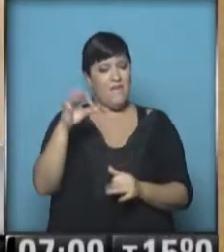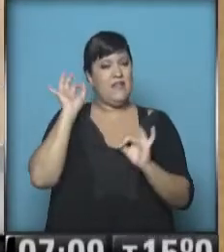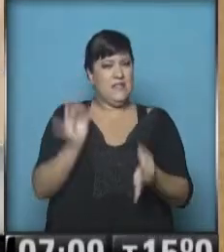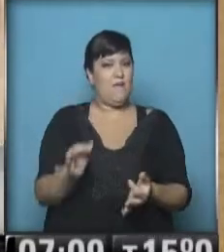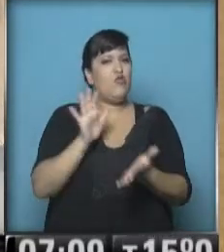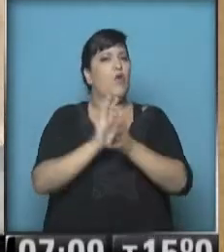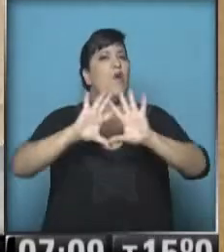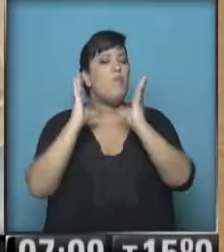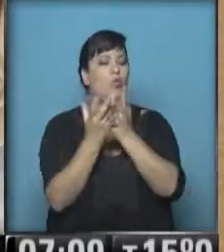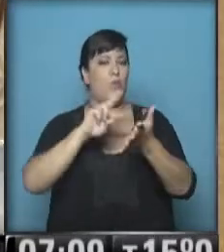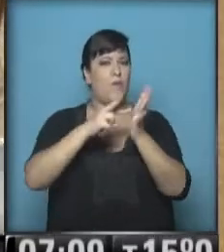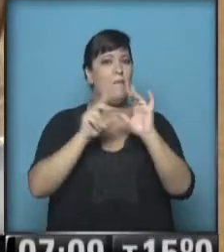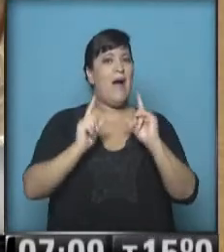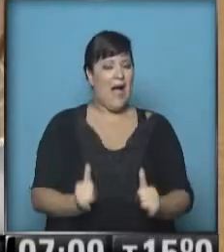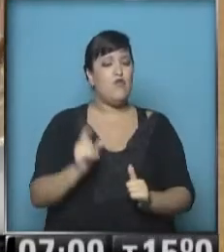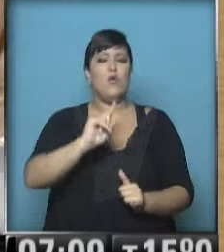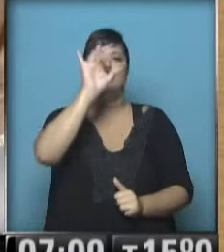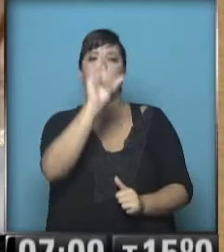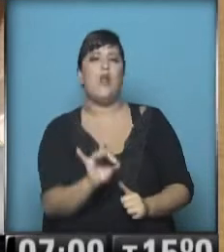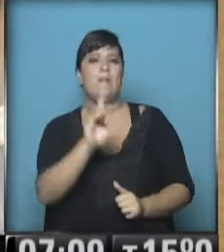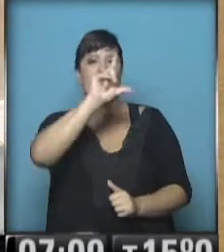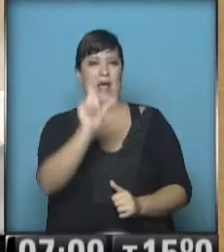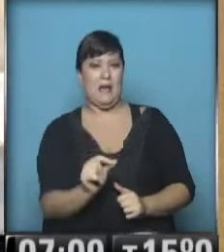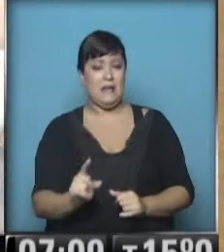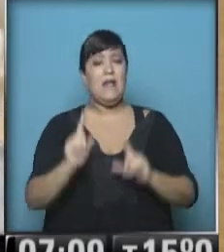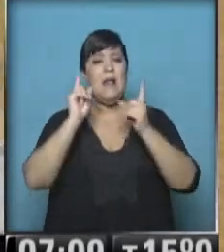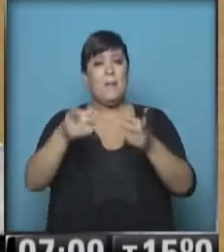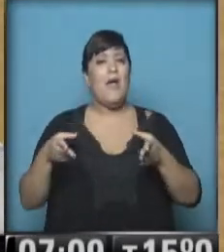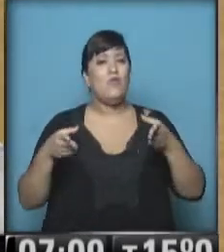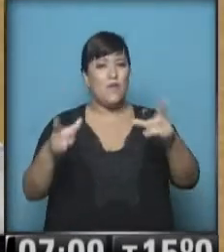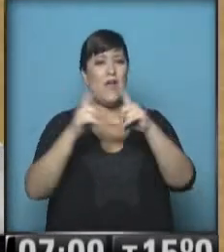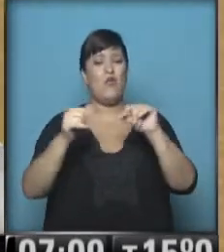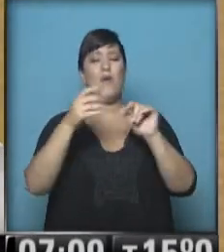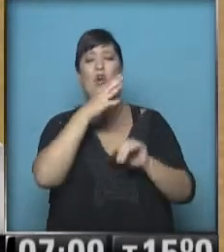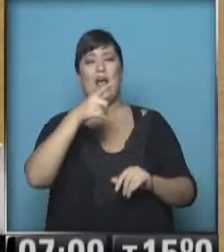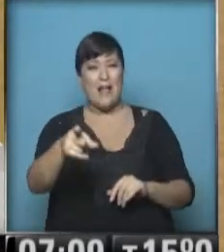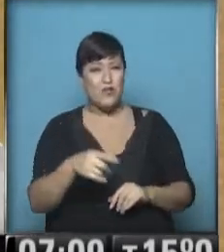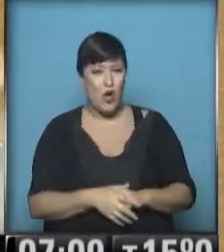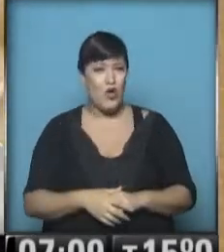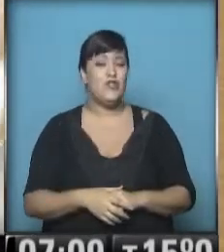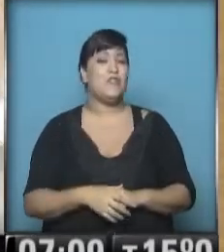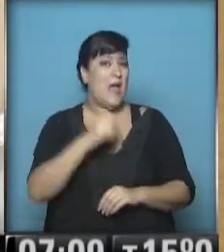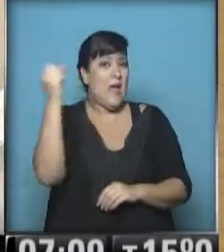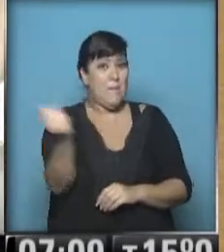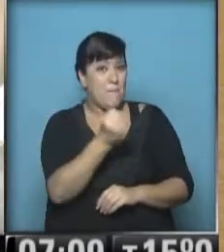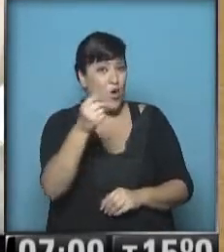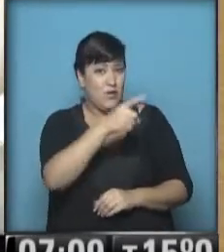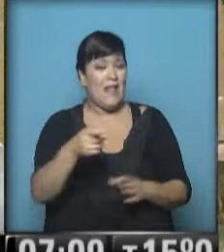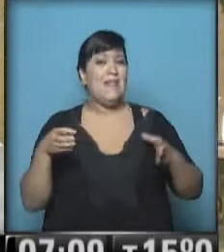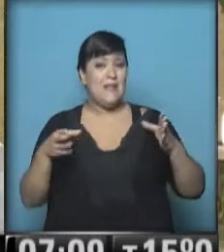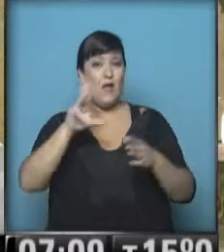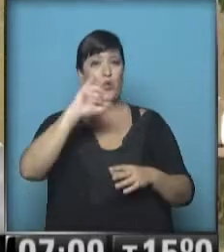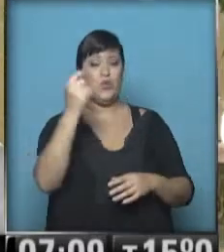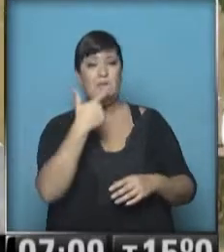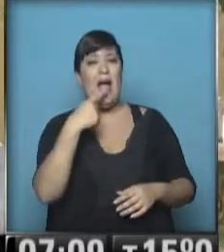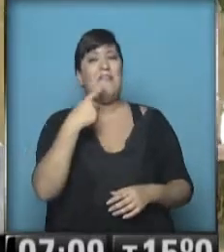Luego de destacar la realización de la autovía 14, esa que atraviesa toda la Mesopotamia y es vital para comercio con Brasil, la presidenta reiteró que